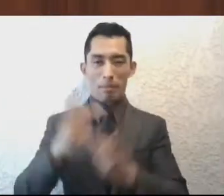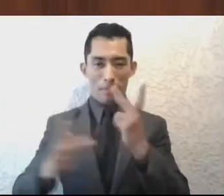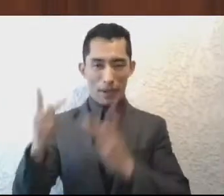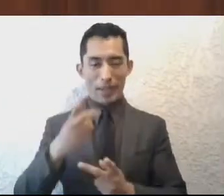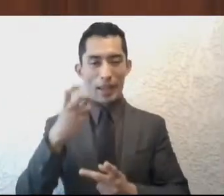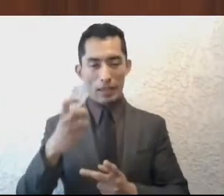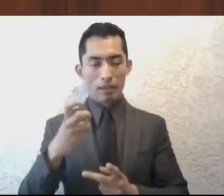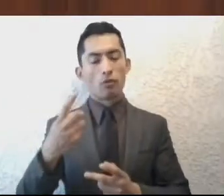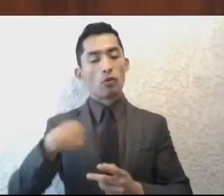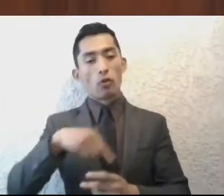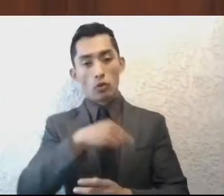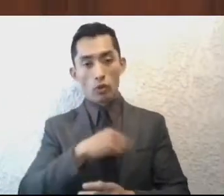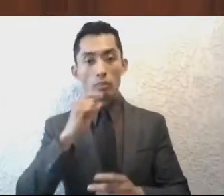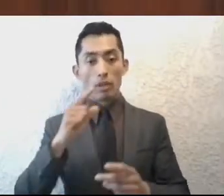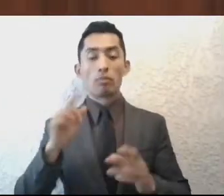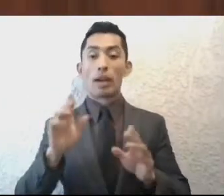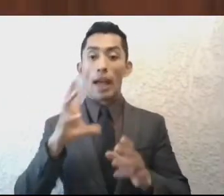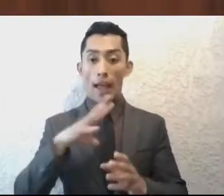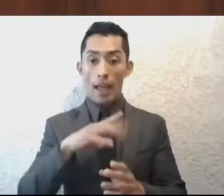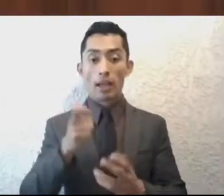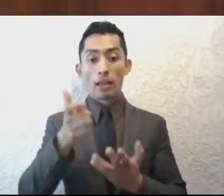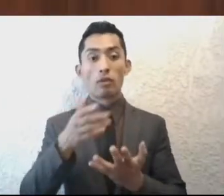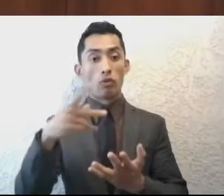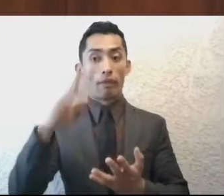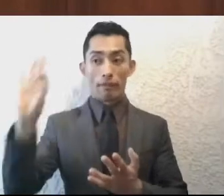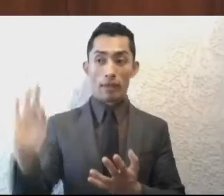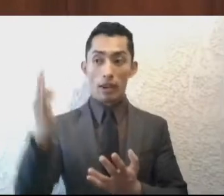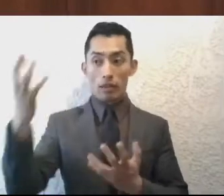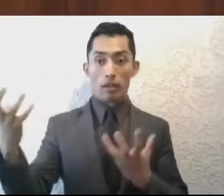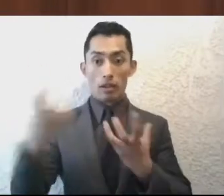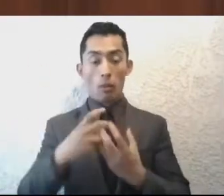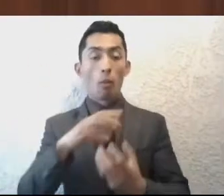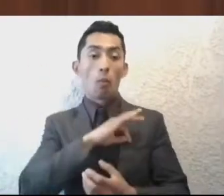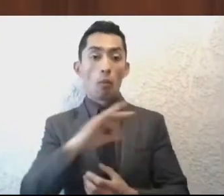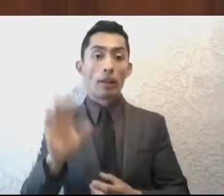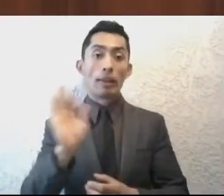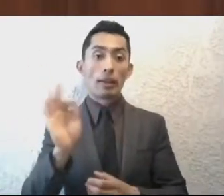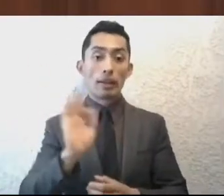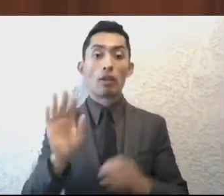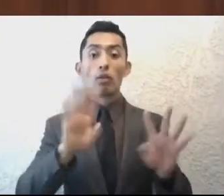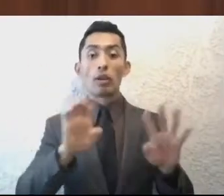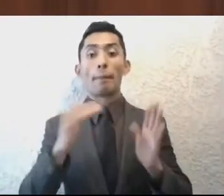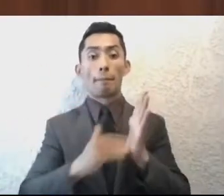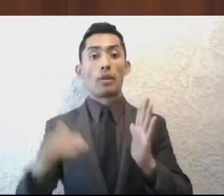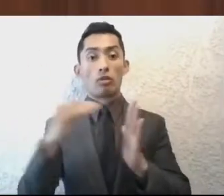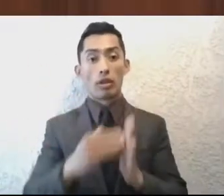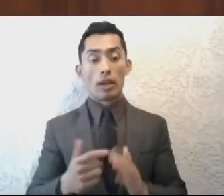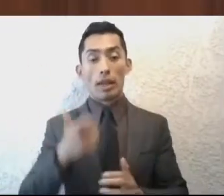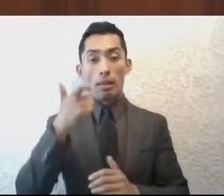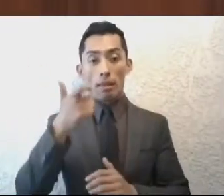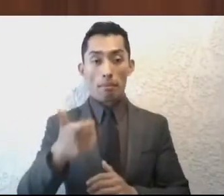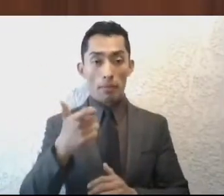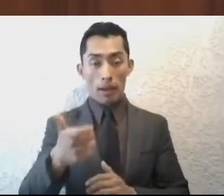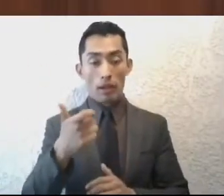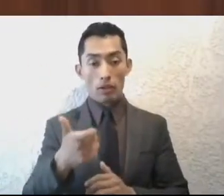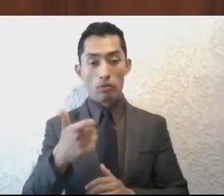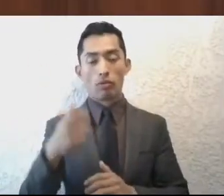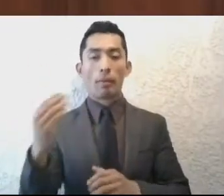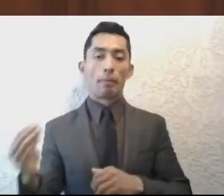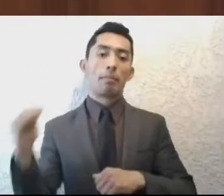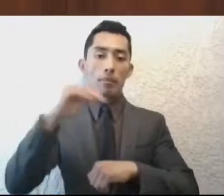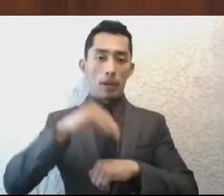que con la partida que le corresponde a la Federación podríamos absorber del orden de 900 millones de pesos adicionales.